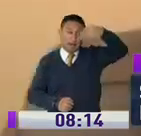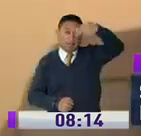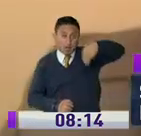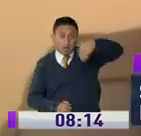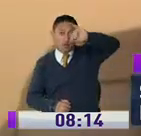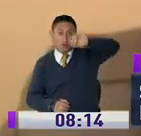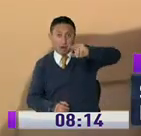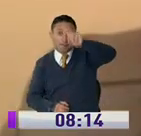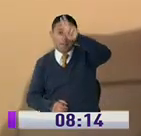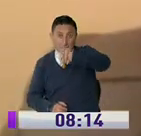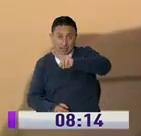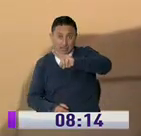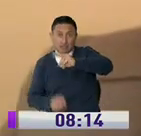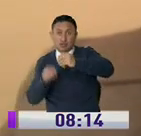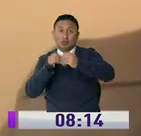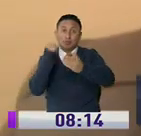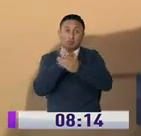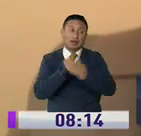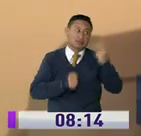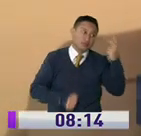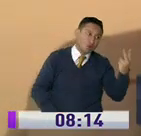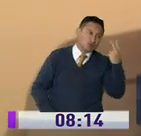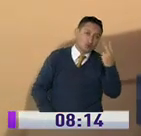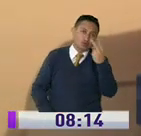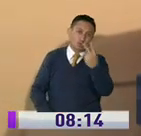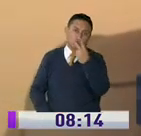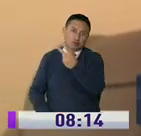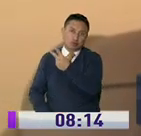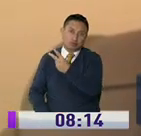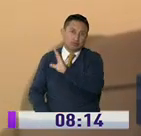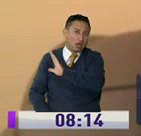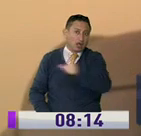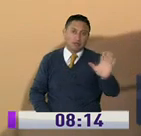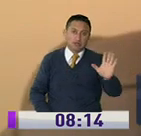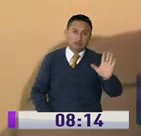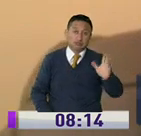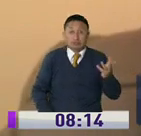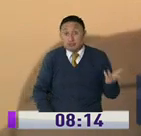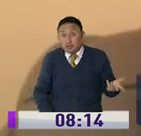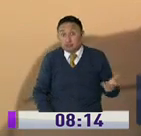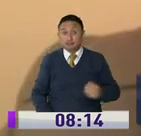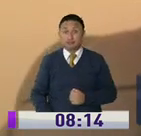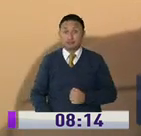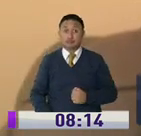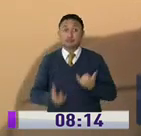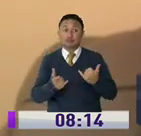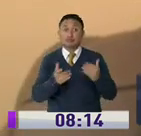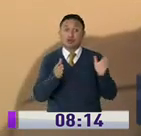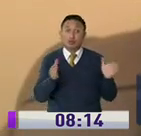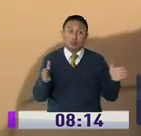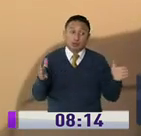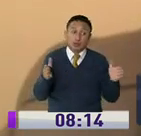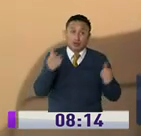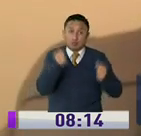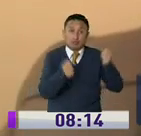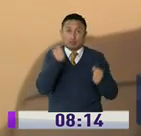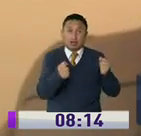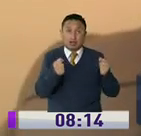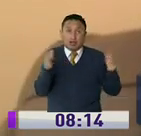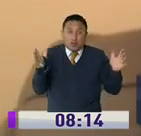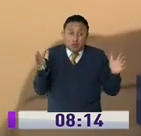día. Y más bien ahora sería, hoy circulan tales placas que serían dos por día, lo que nos llevaría a tener